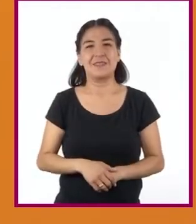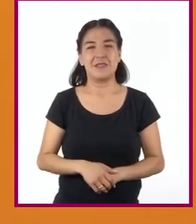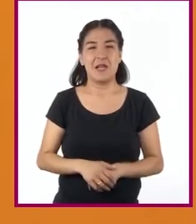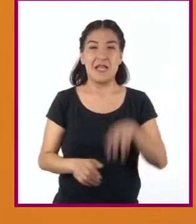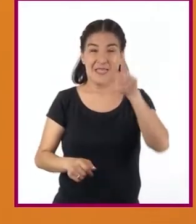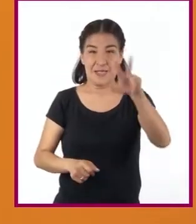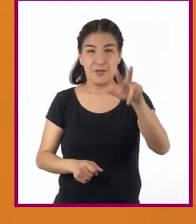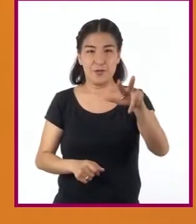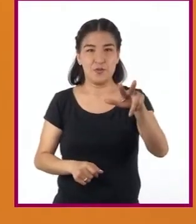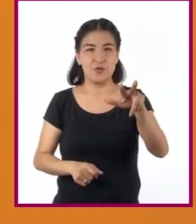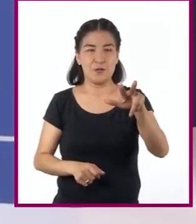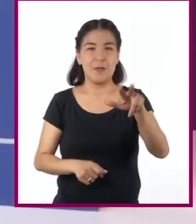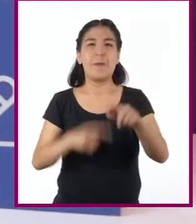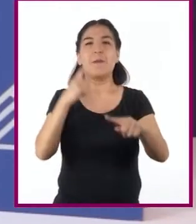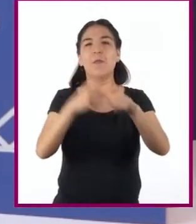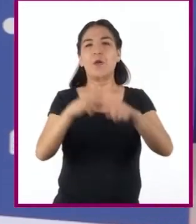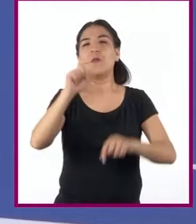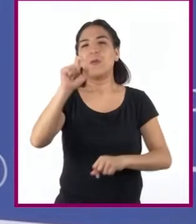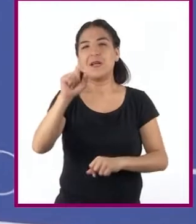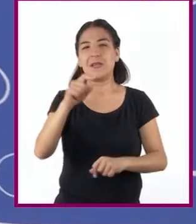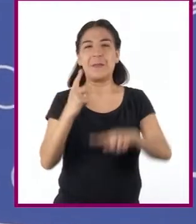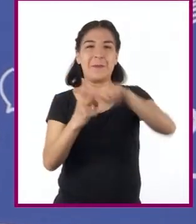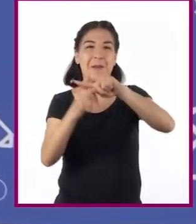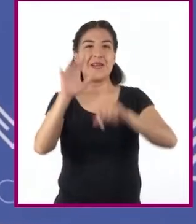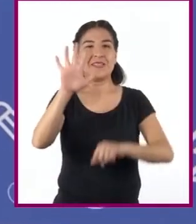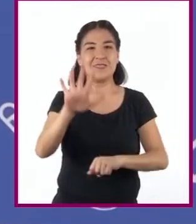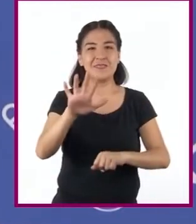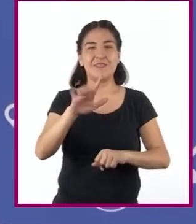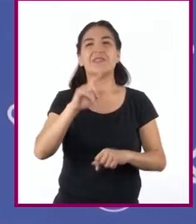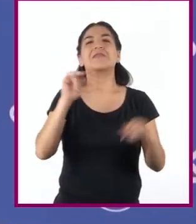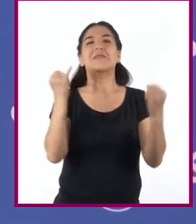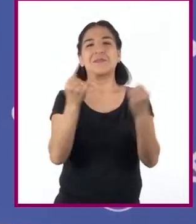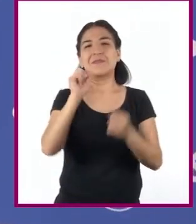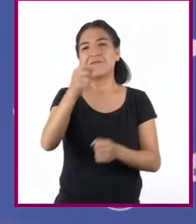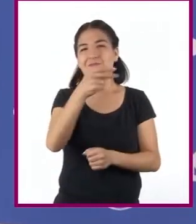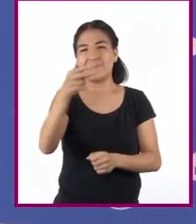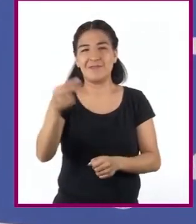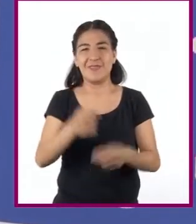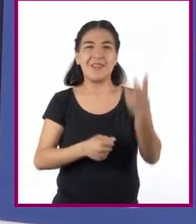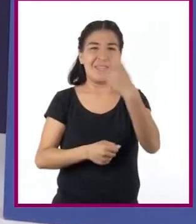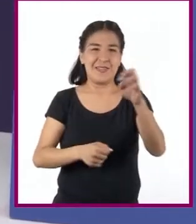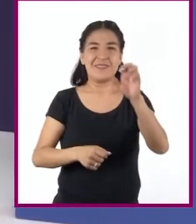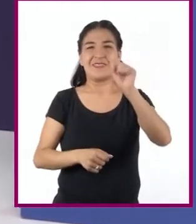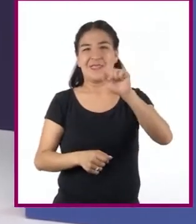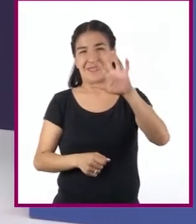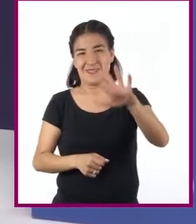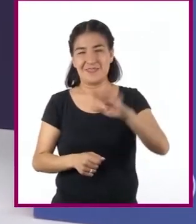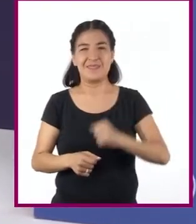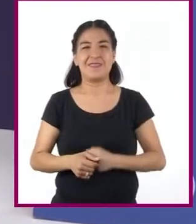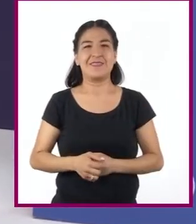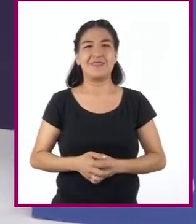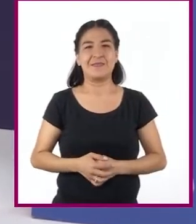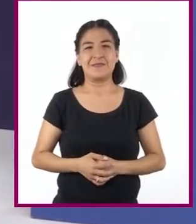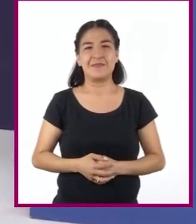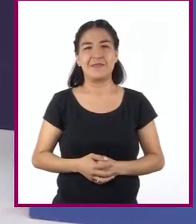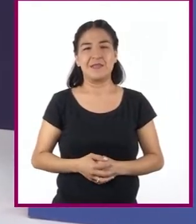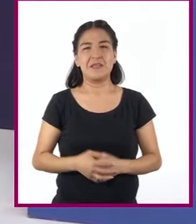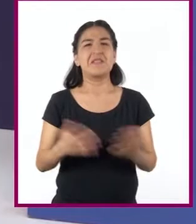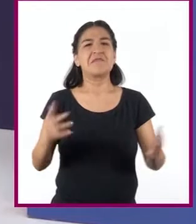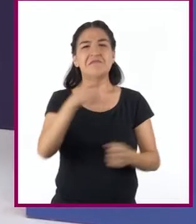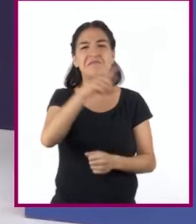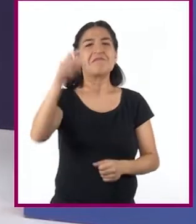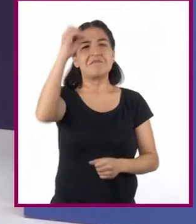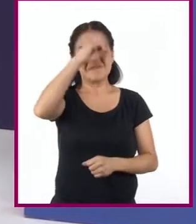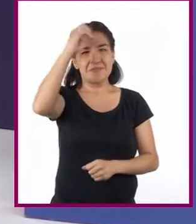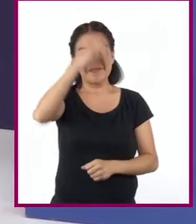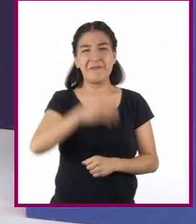18 por 20 más 5 igual 365. ¿Qué opinan?